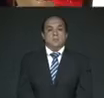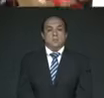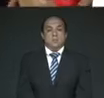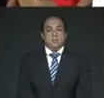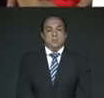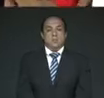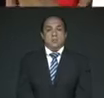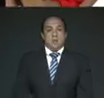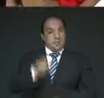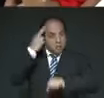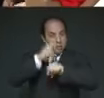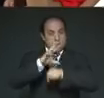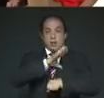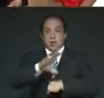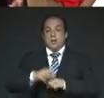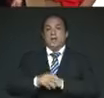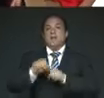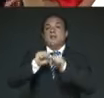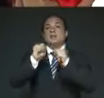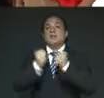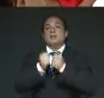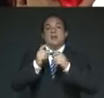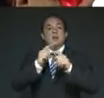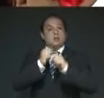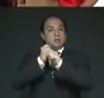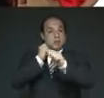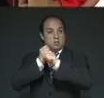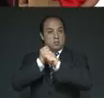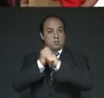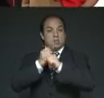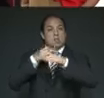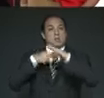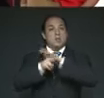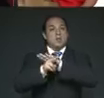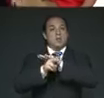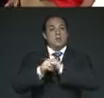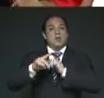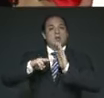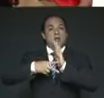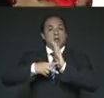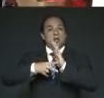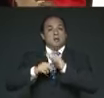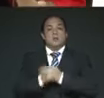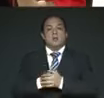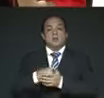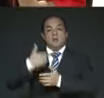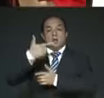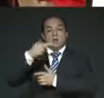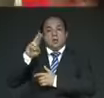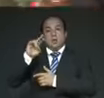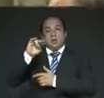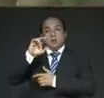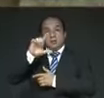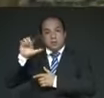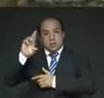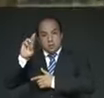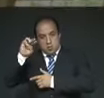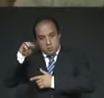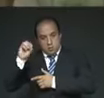El director general del Sistema de Transporte Colectivo Metro, ingeniero Guillermo Calderón Aguilera.